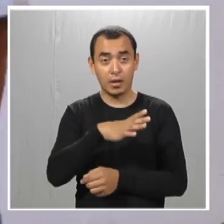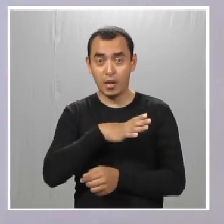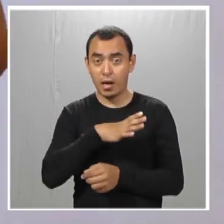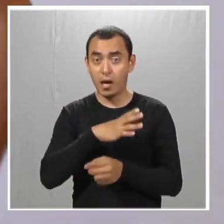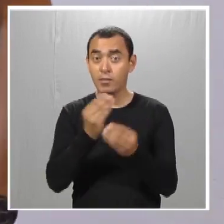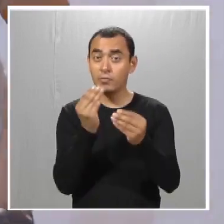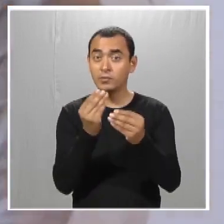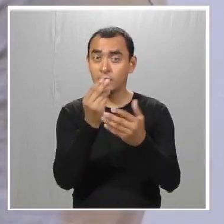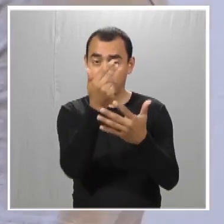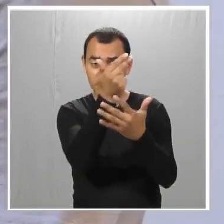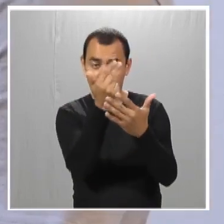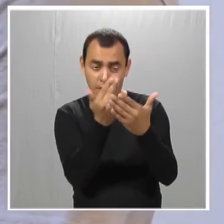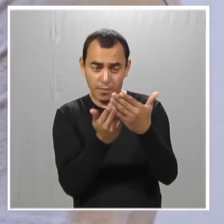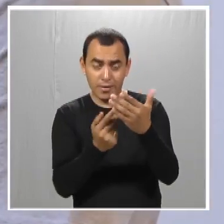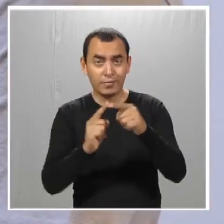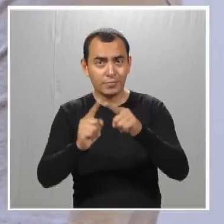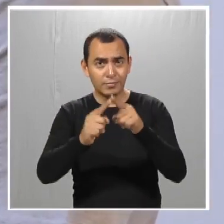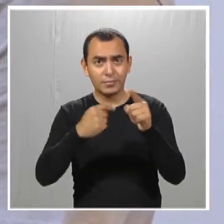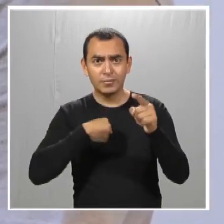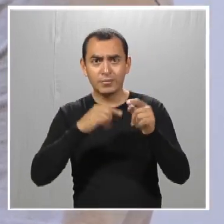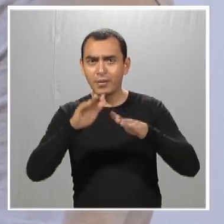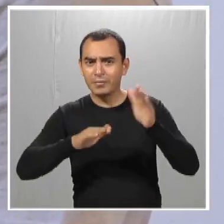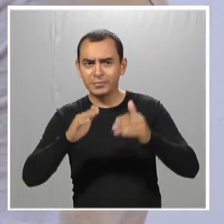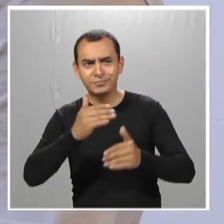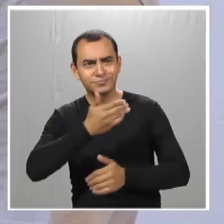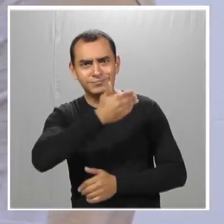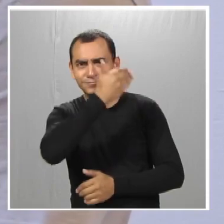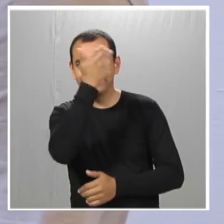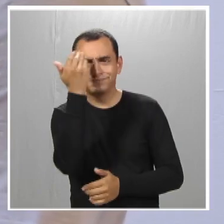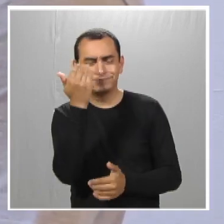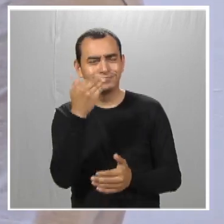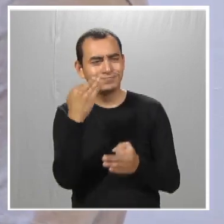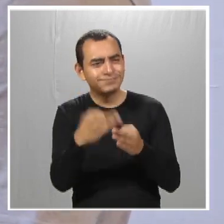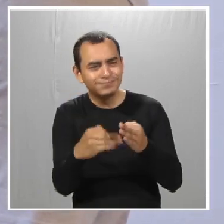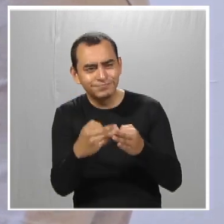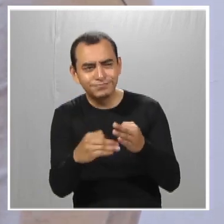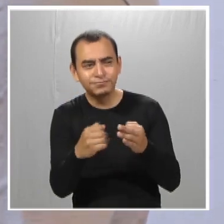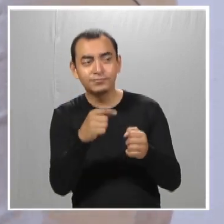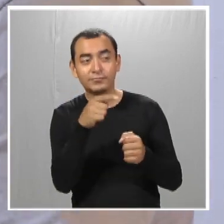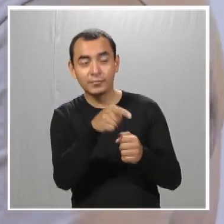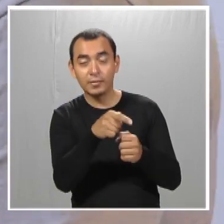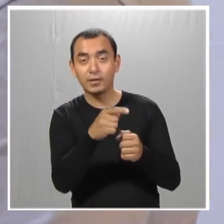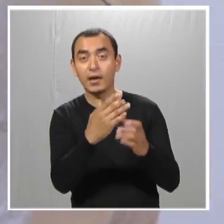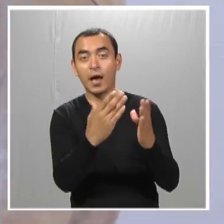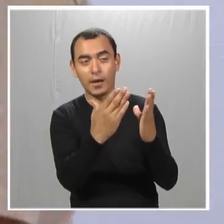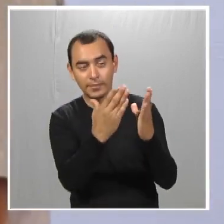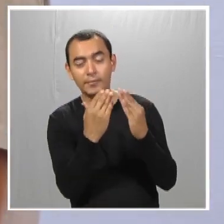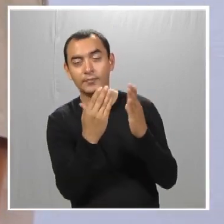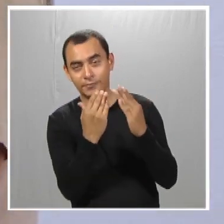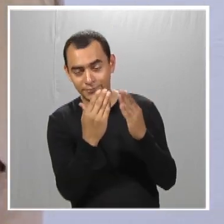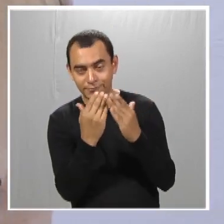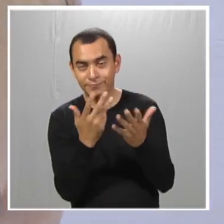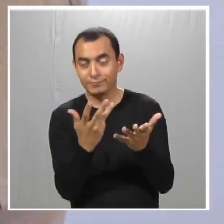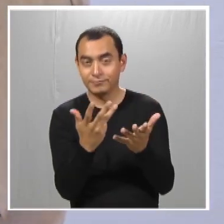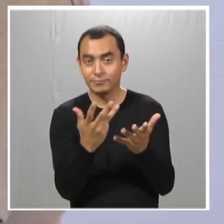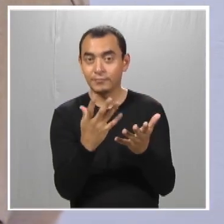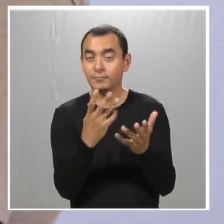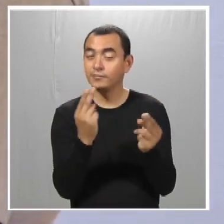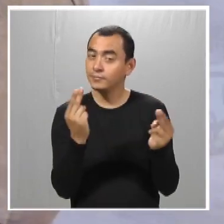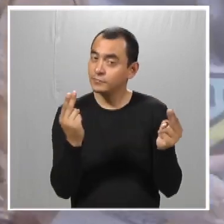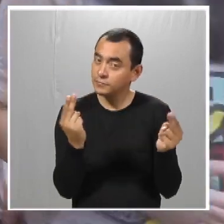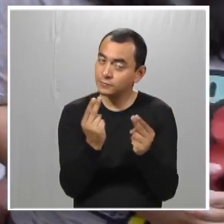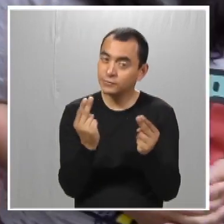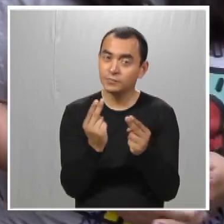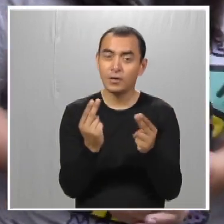cuenta con muchas técnicas de dibujo que yo, la verdad a veces me falta, ¿no? Como arquitecto. Y él me, pues me ha